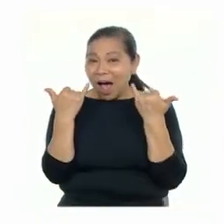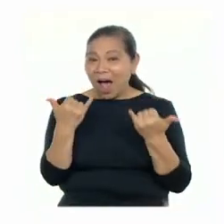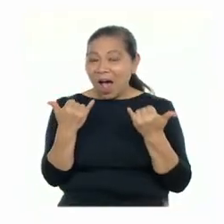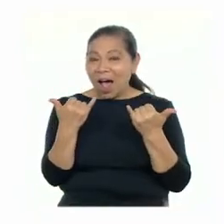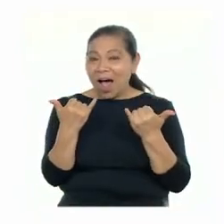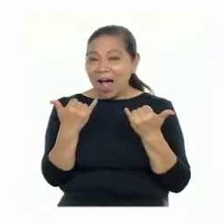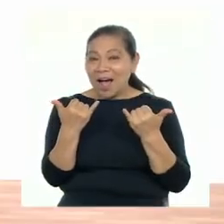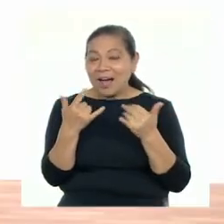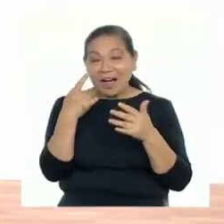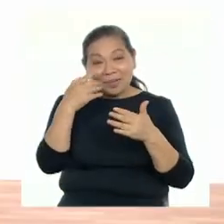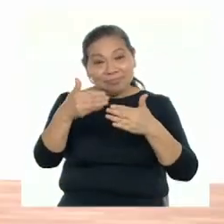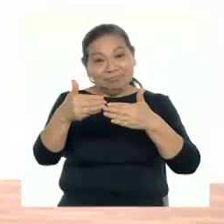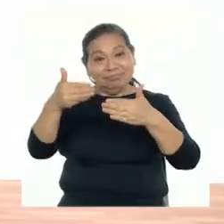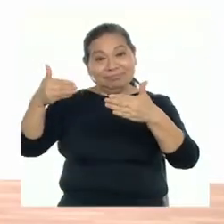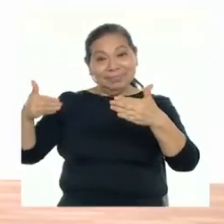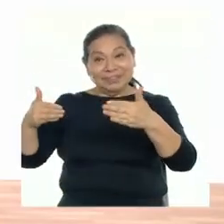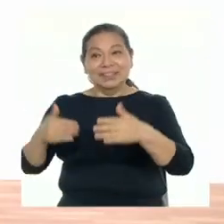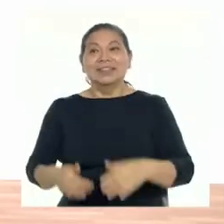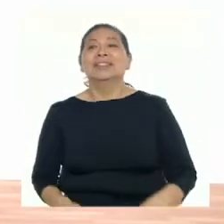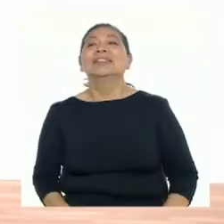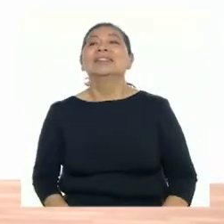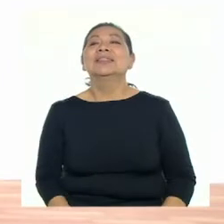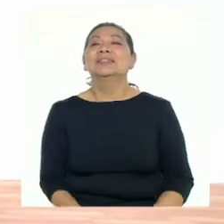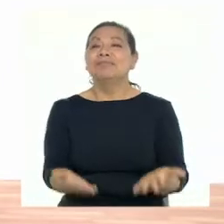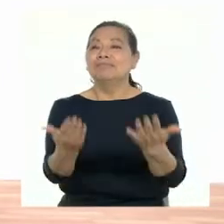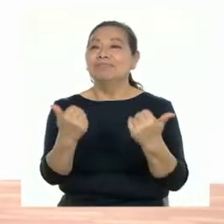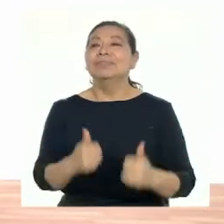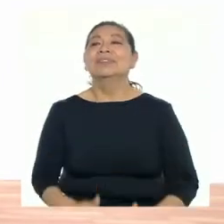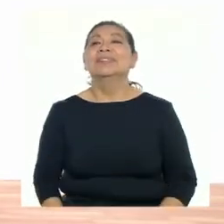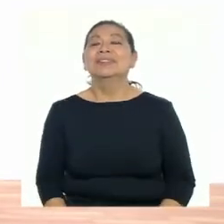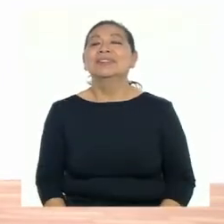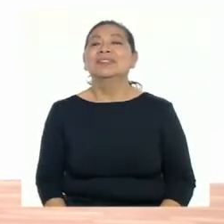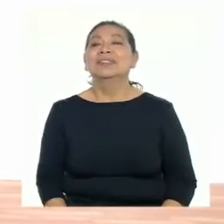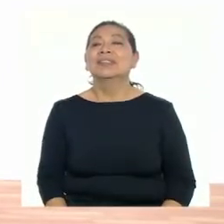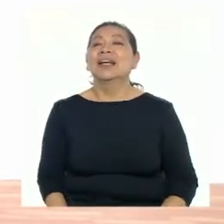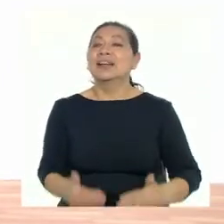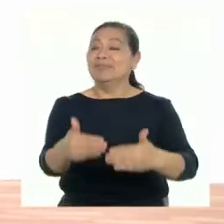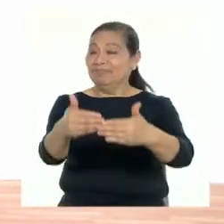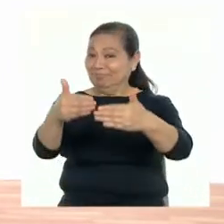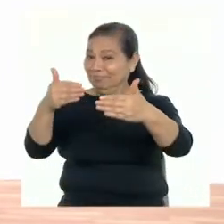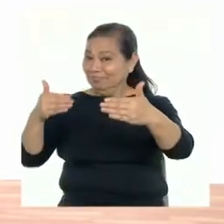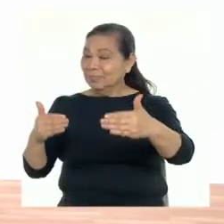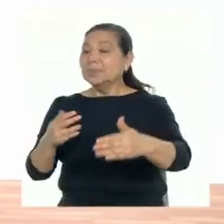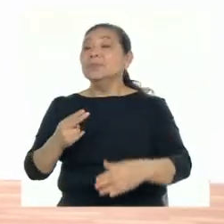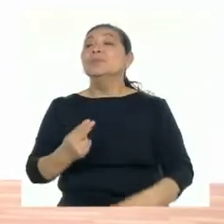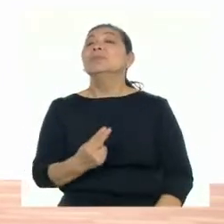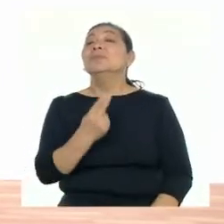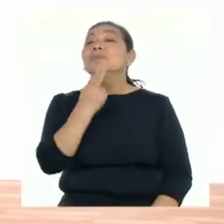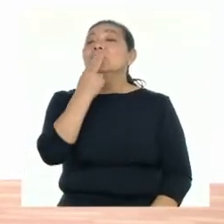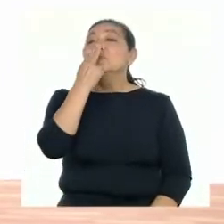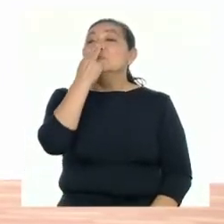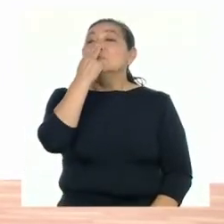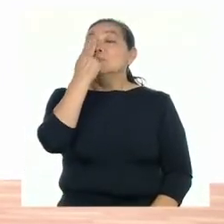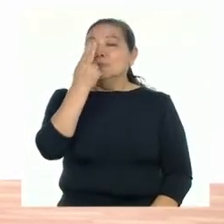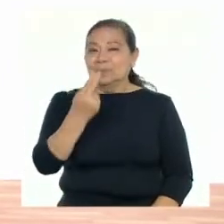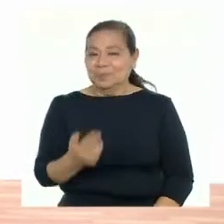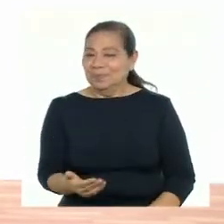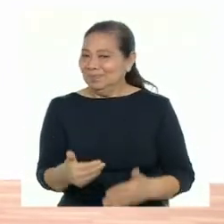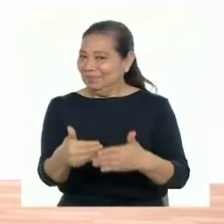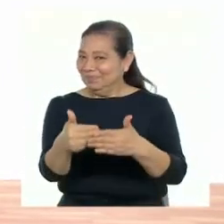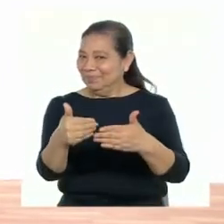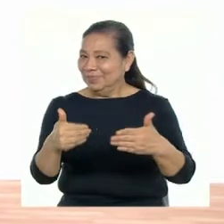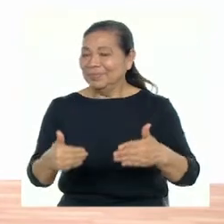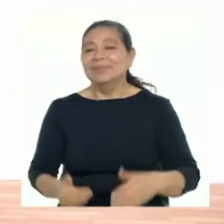asalto hacia atrás! ¡Hacia atrás! ¡Que haya coordinación! ¡Respiramos! ¡Vamos a respirar!